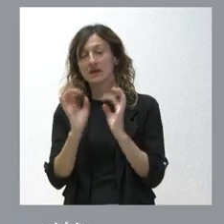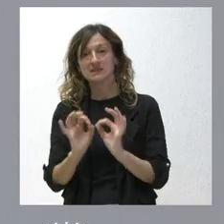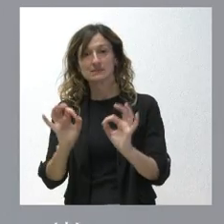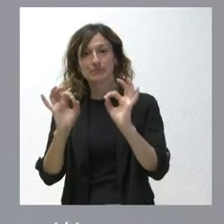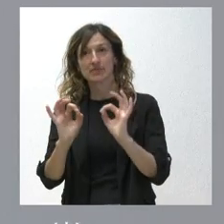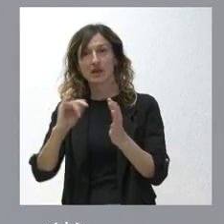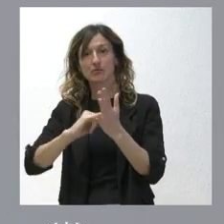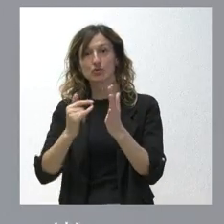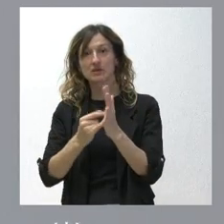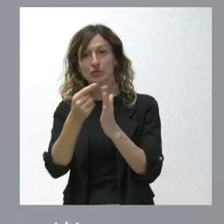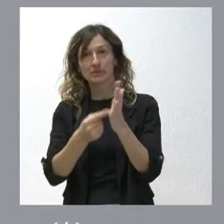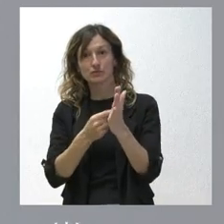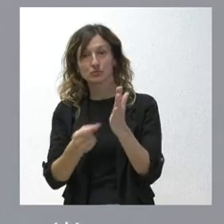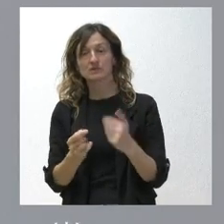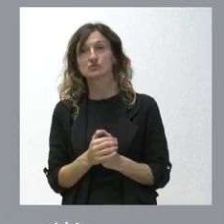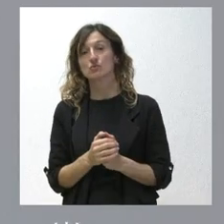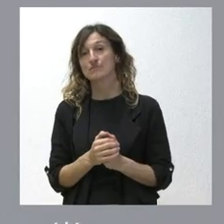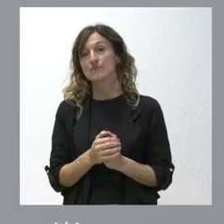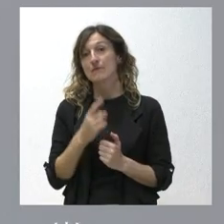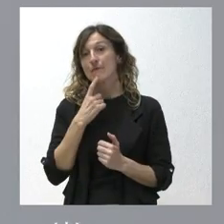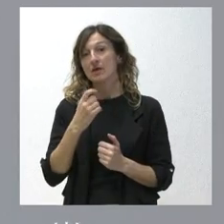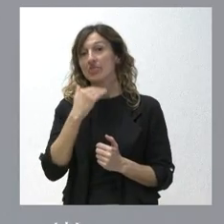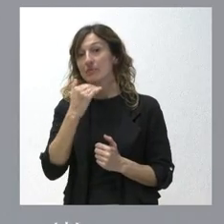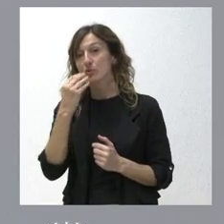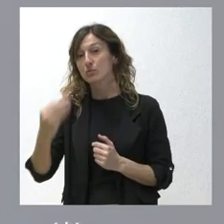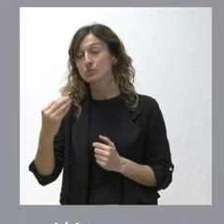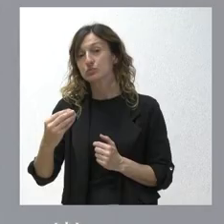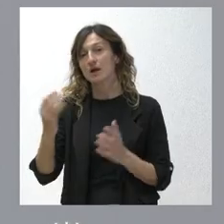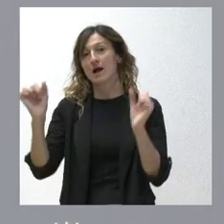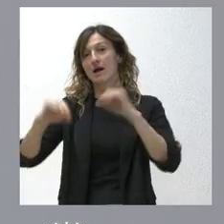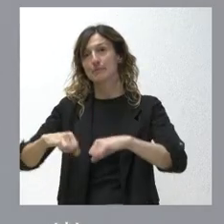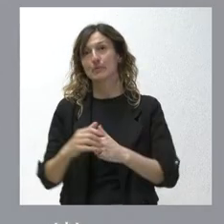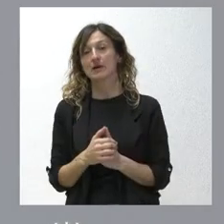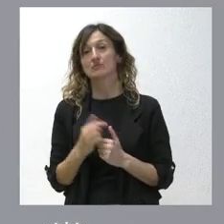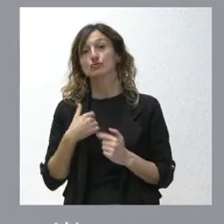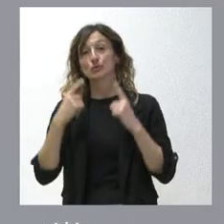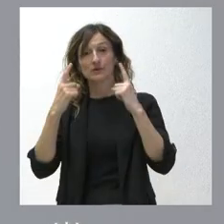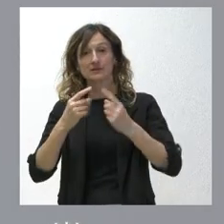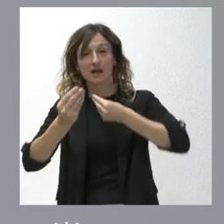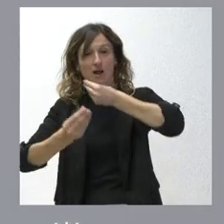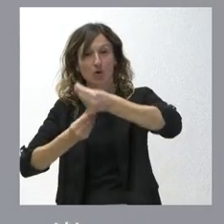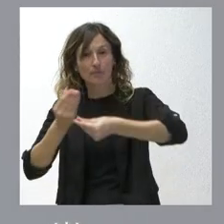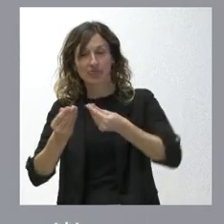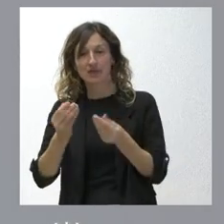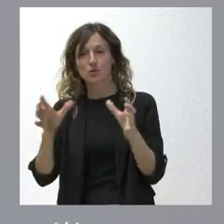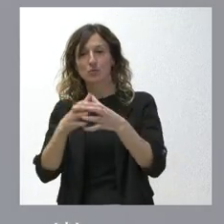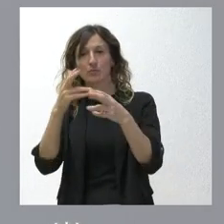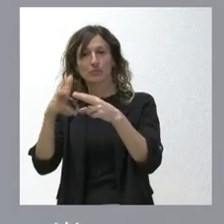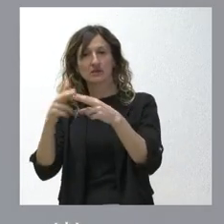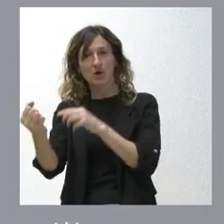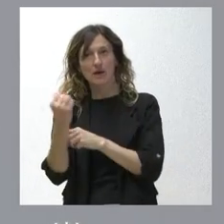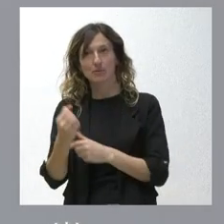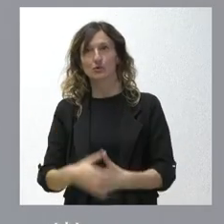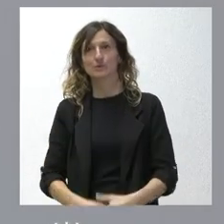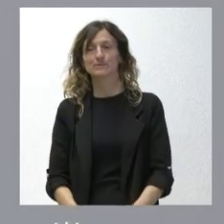este proyecto de presupuestos y sería muy bueno para la provincia de Zamora que se pudiera aprobar y yo voy a intentar convencer a los grupos políticos de que lo apoyen